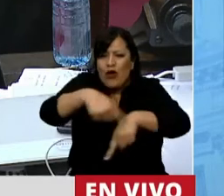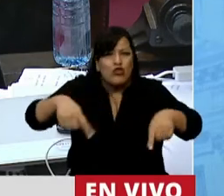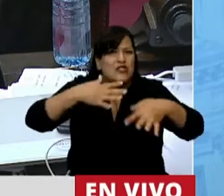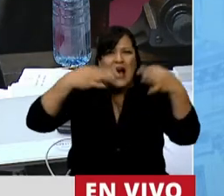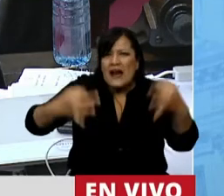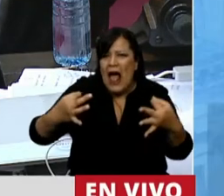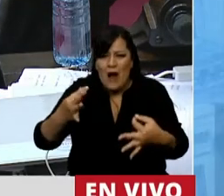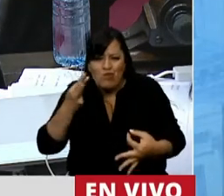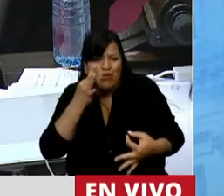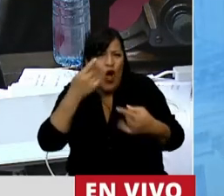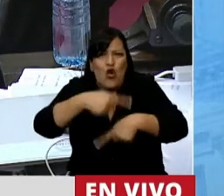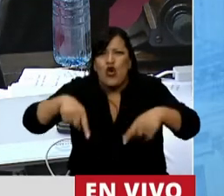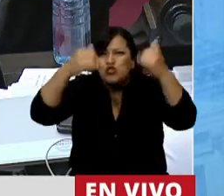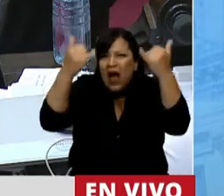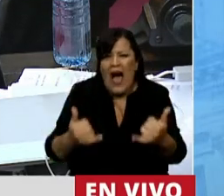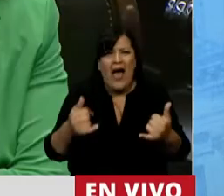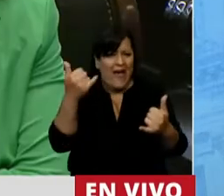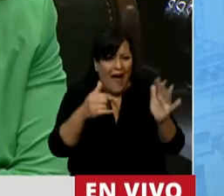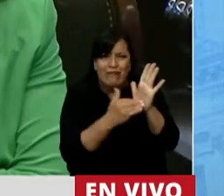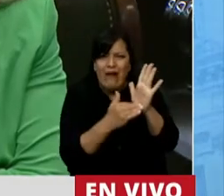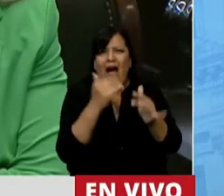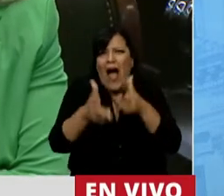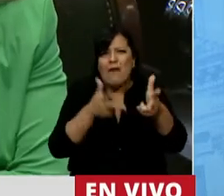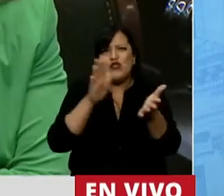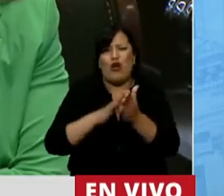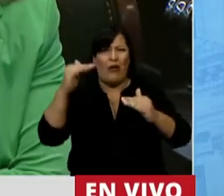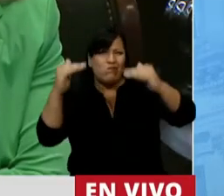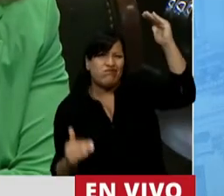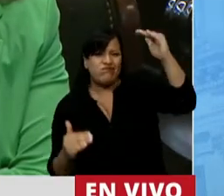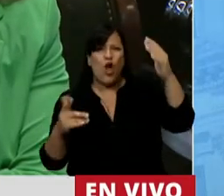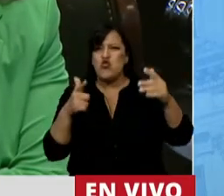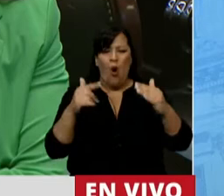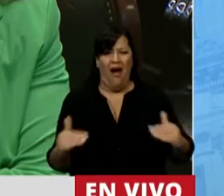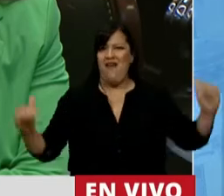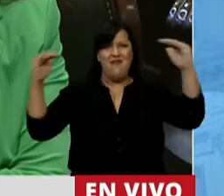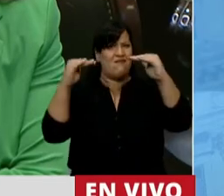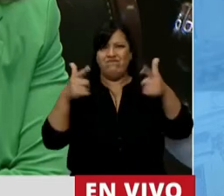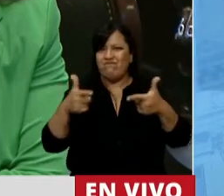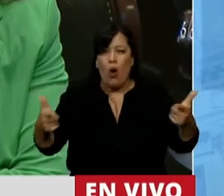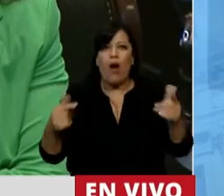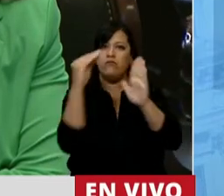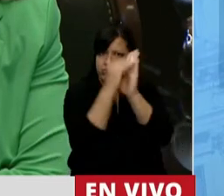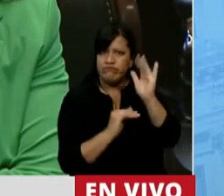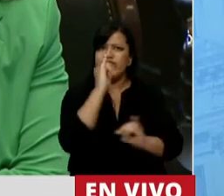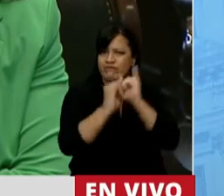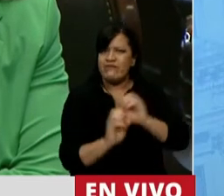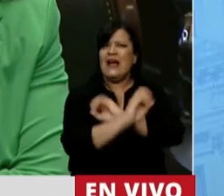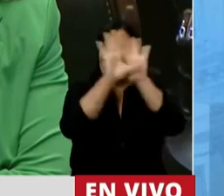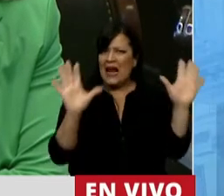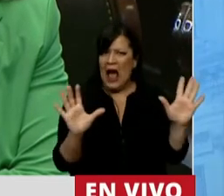sobre lo que ocurre, sobre las desigualdades, sobre las inequidades, sobre el lugar que siguen